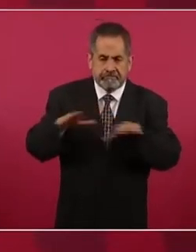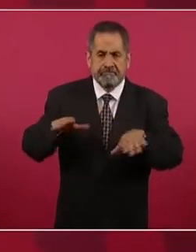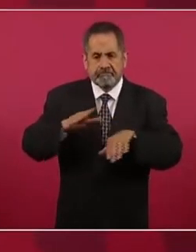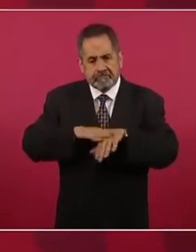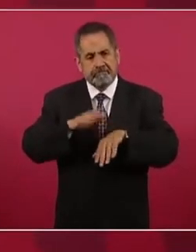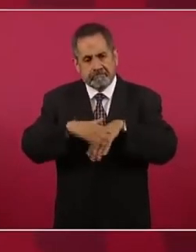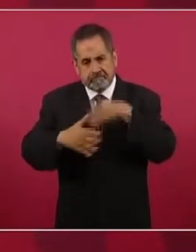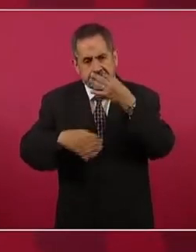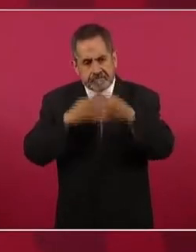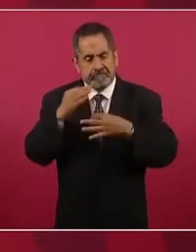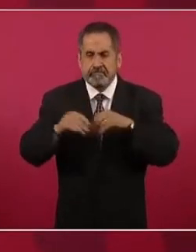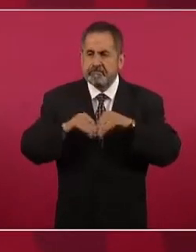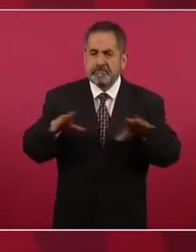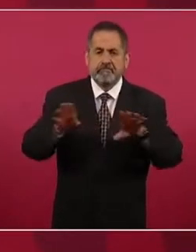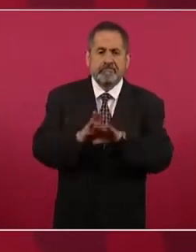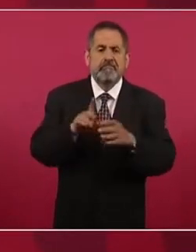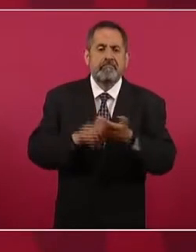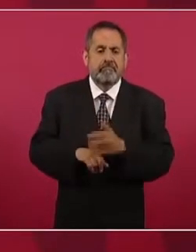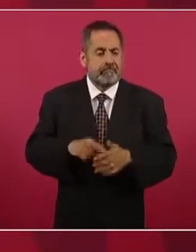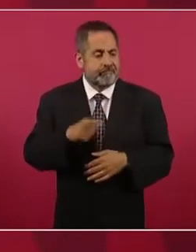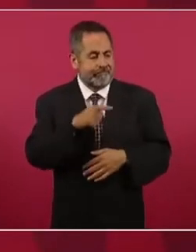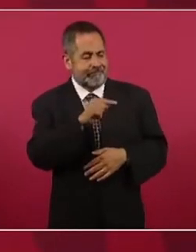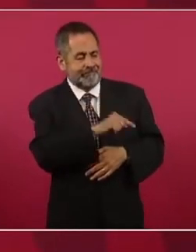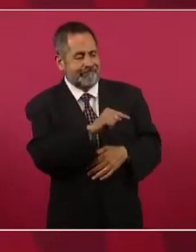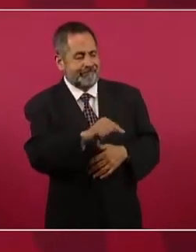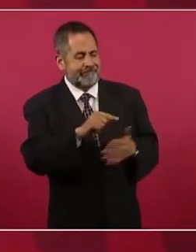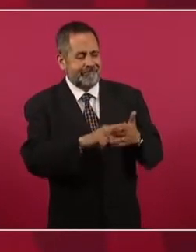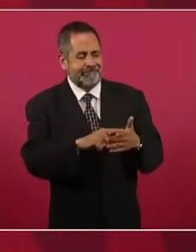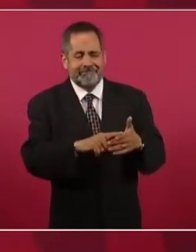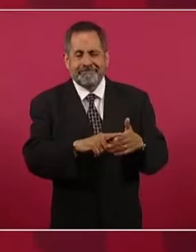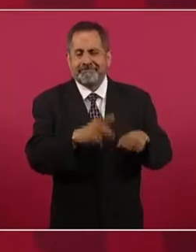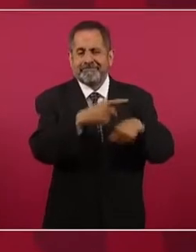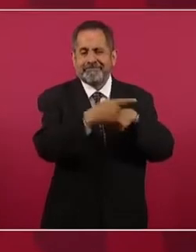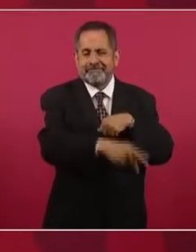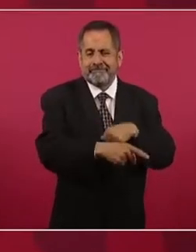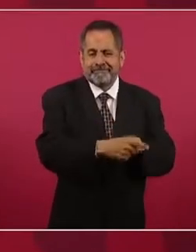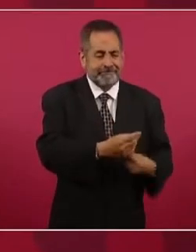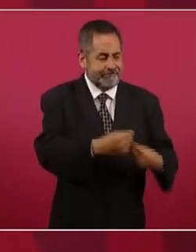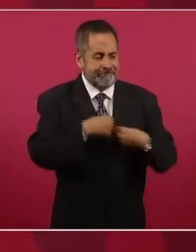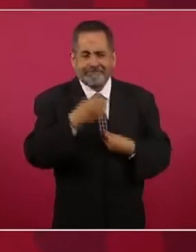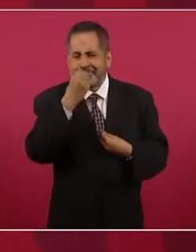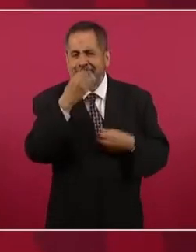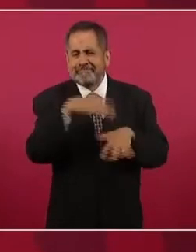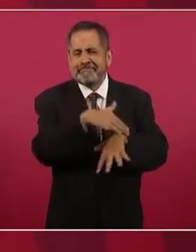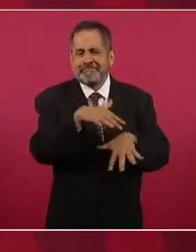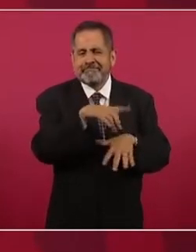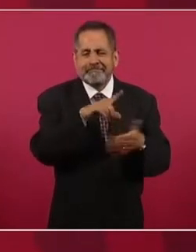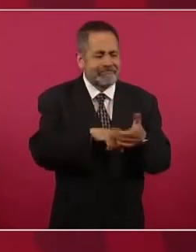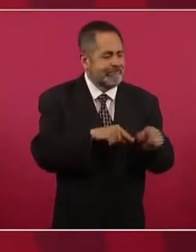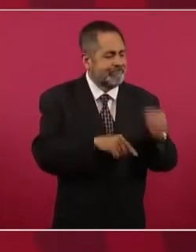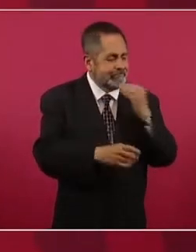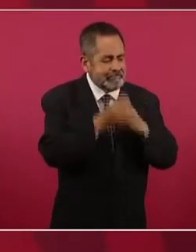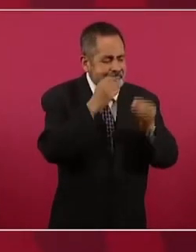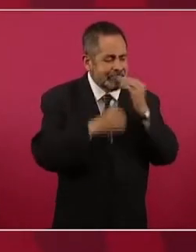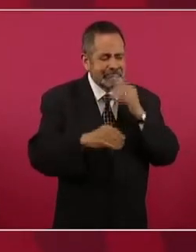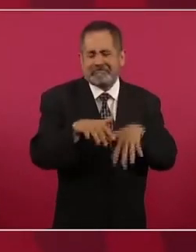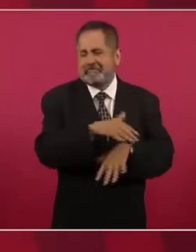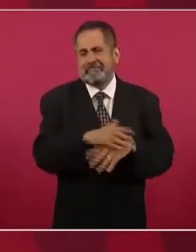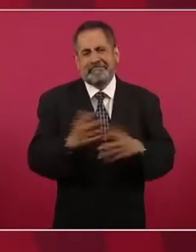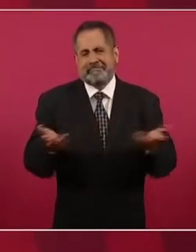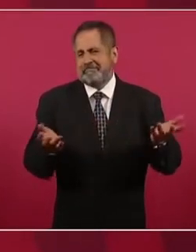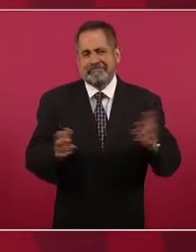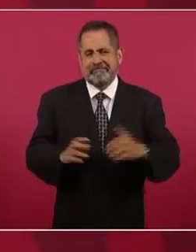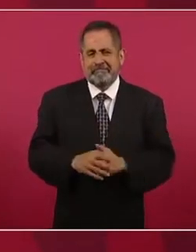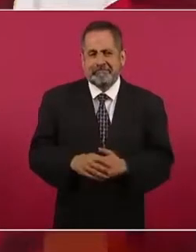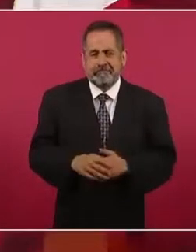del daño que causan los productos chatarra. Por ejemplo, la